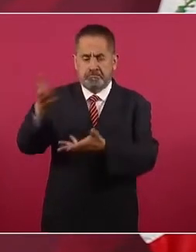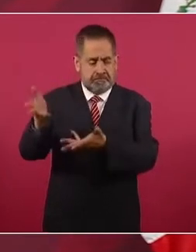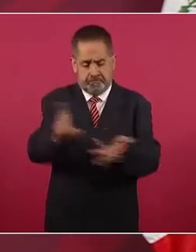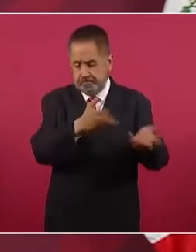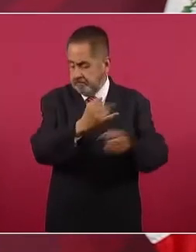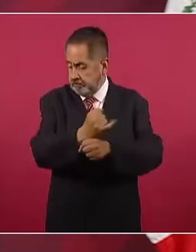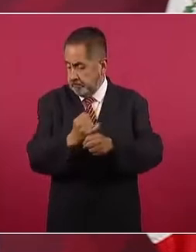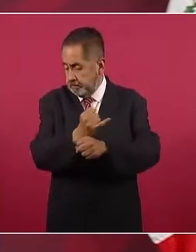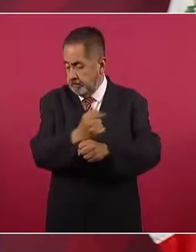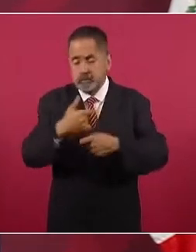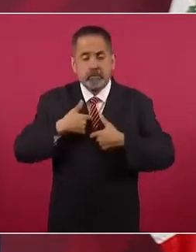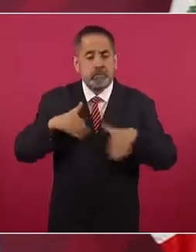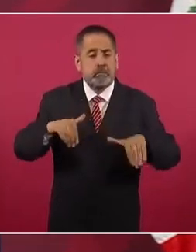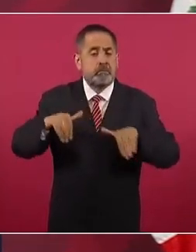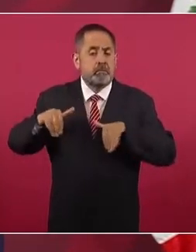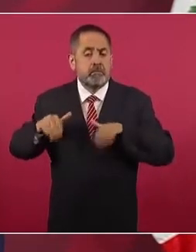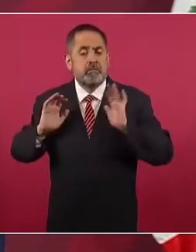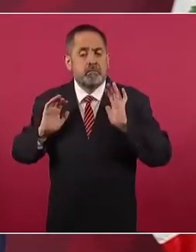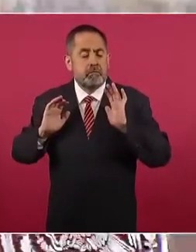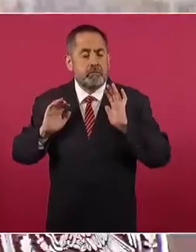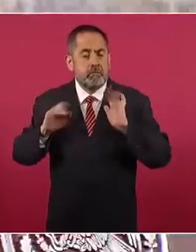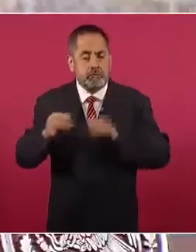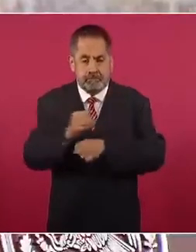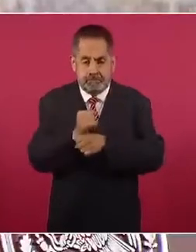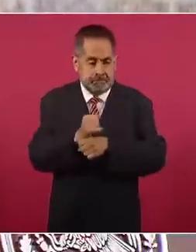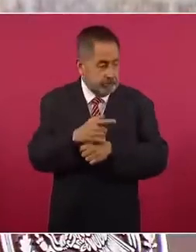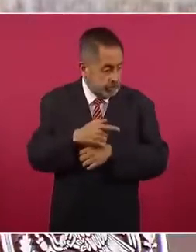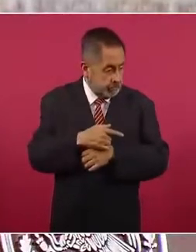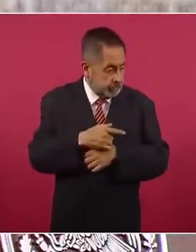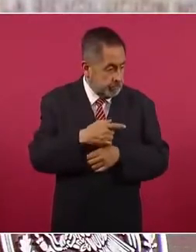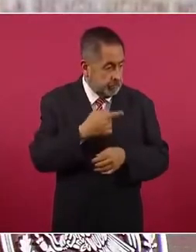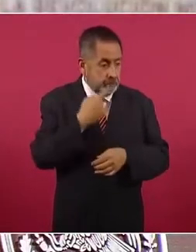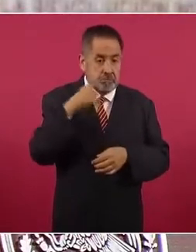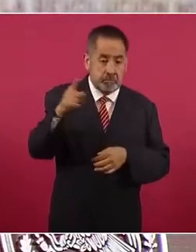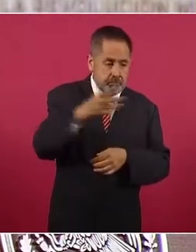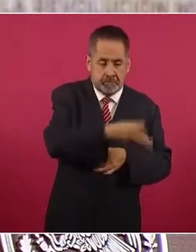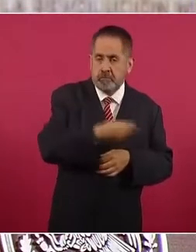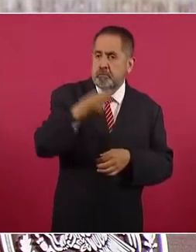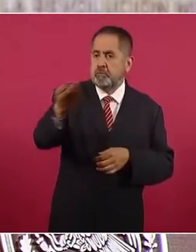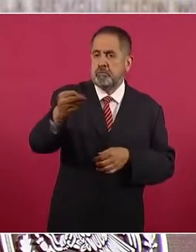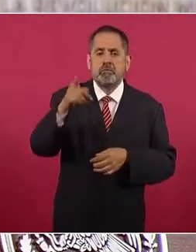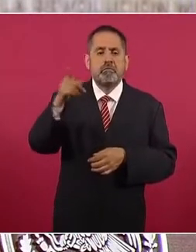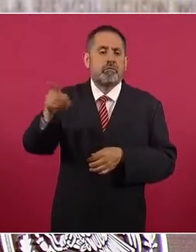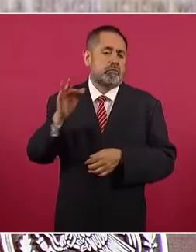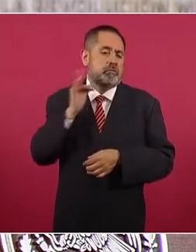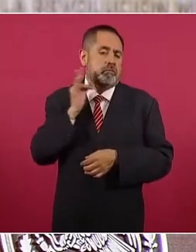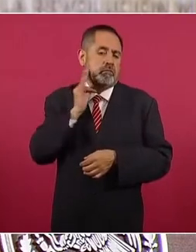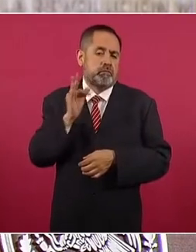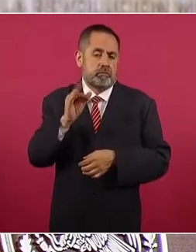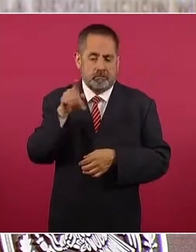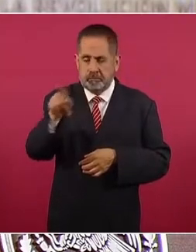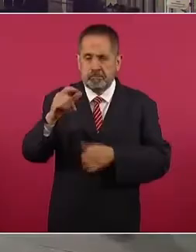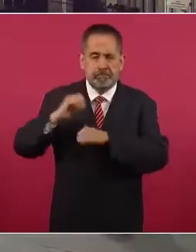todas las hemos enviado a la fiscalía,